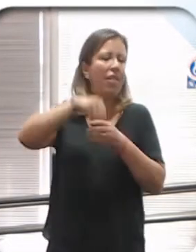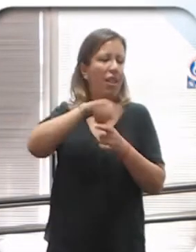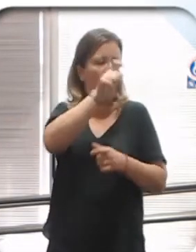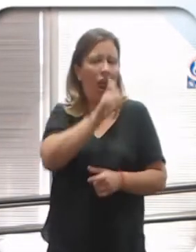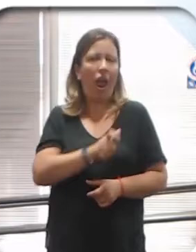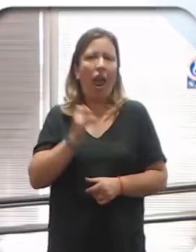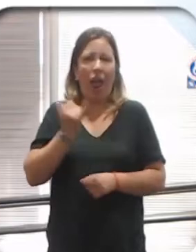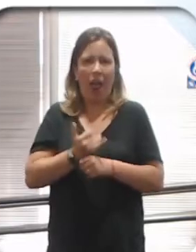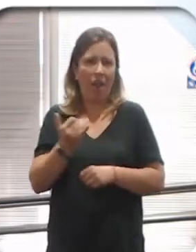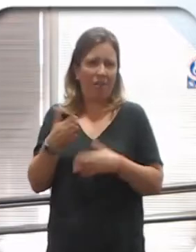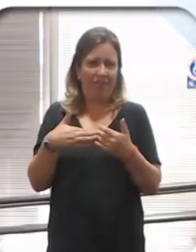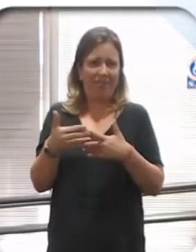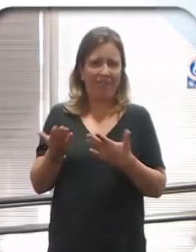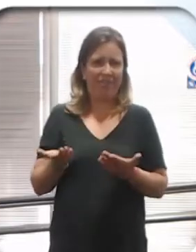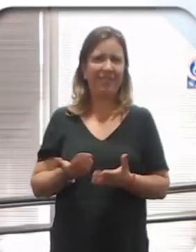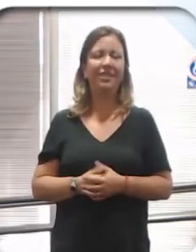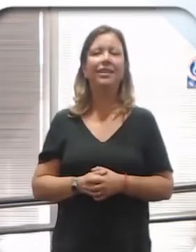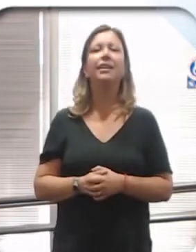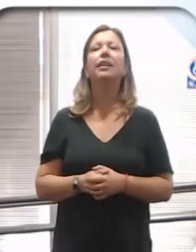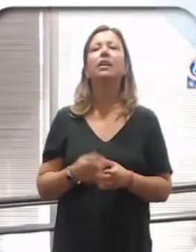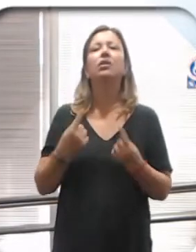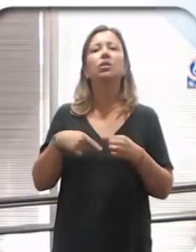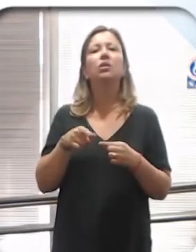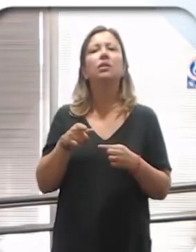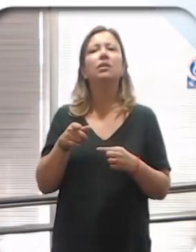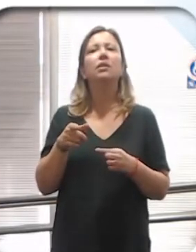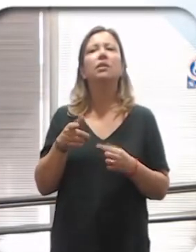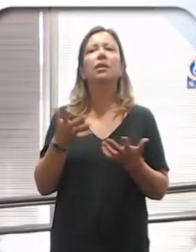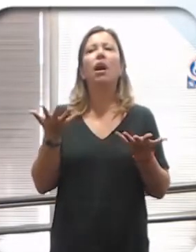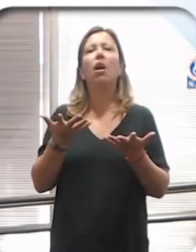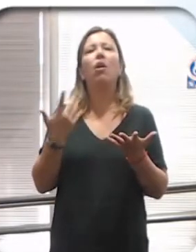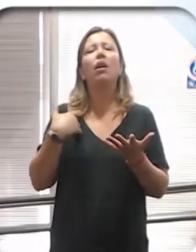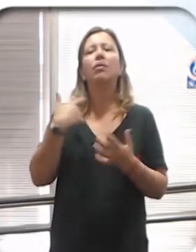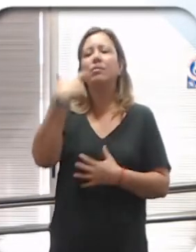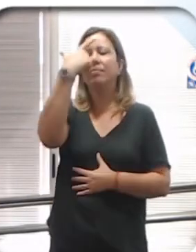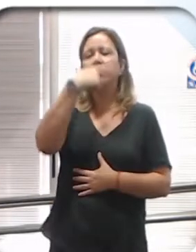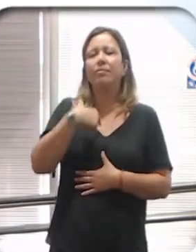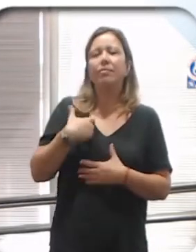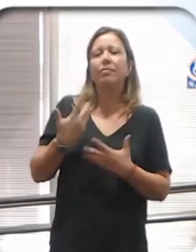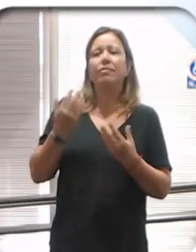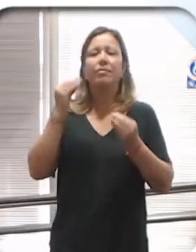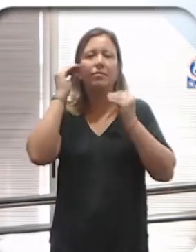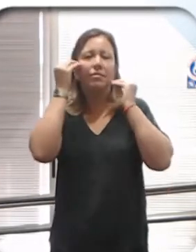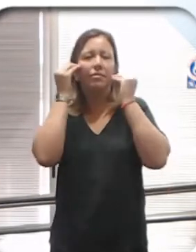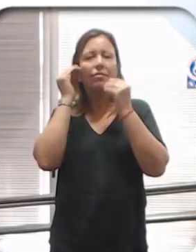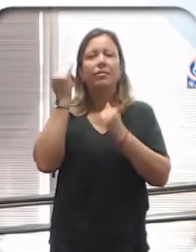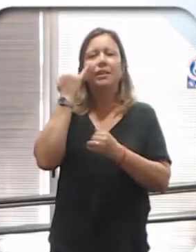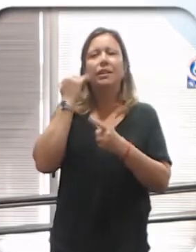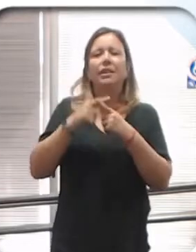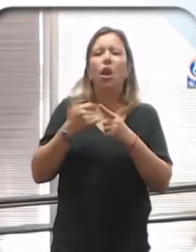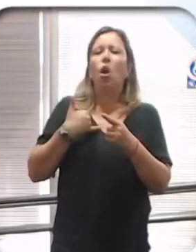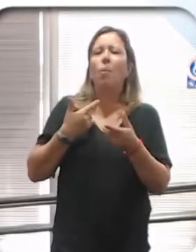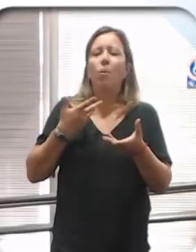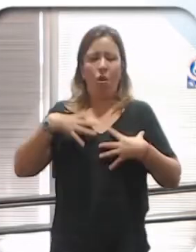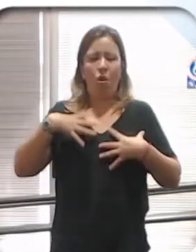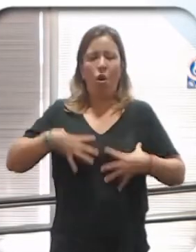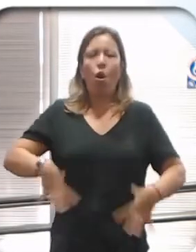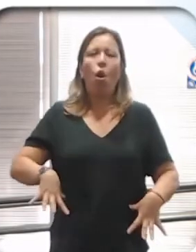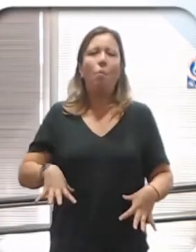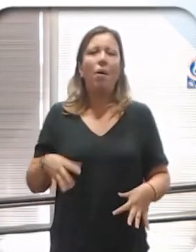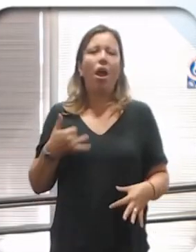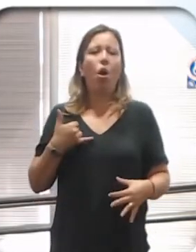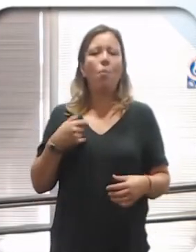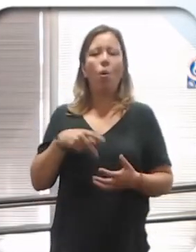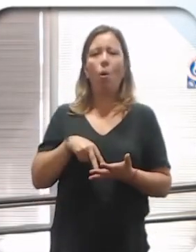regalitos. ¿Entendieron cómo es el juego? Bien. El erotismo es como uno vive su sexualidad, cómo se mueve, cómo me he visto,